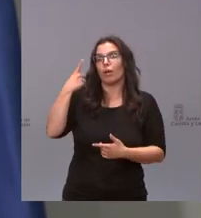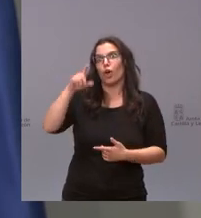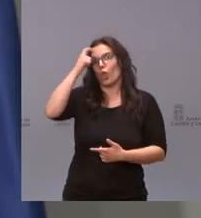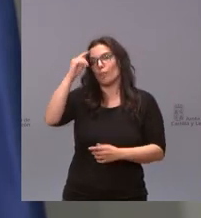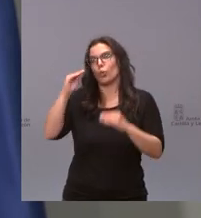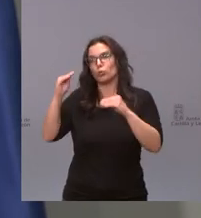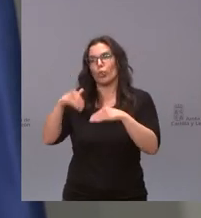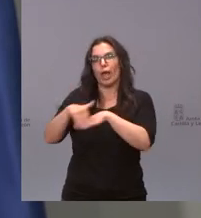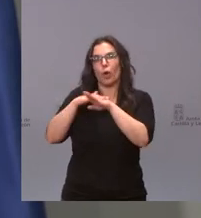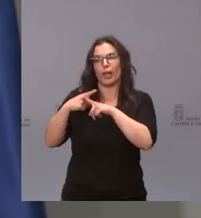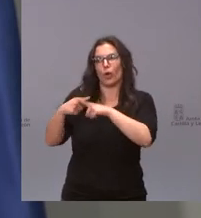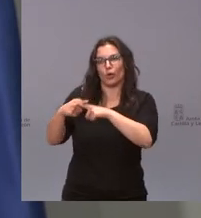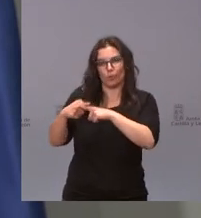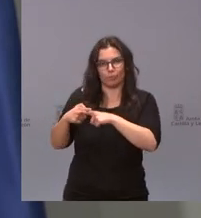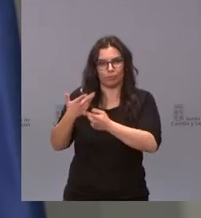es decir